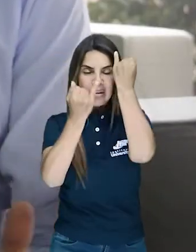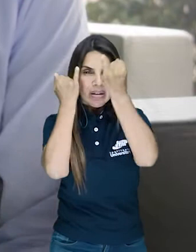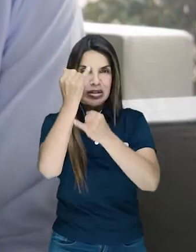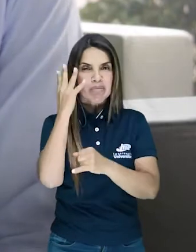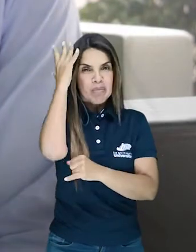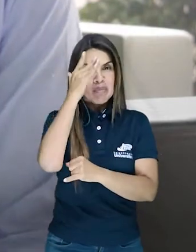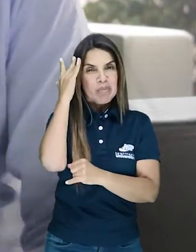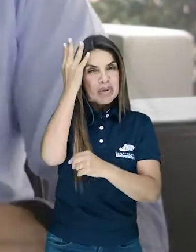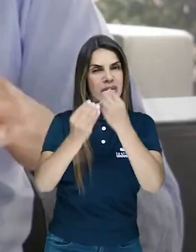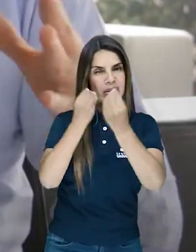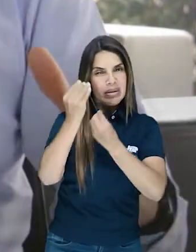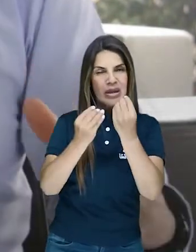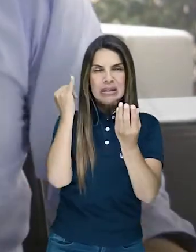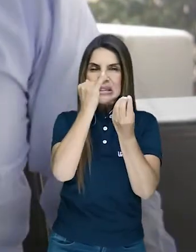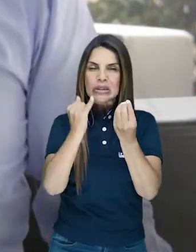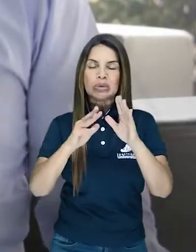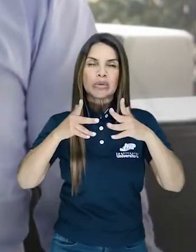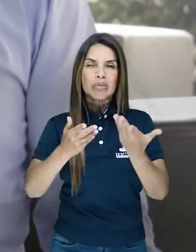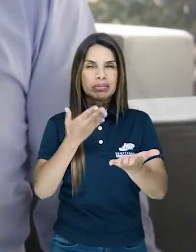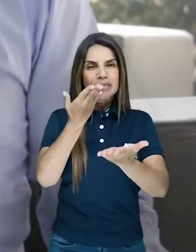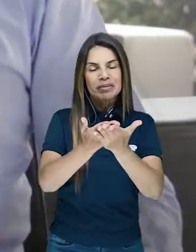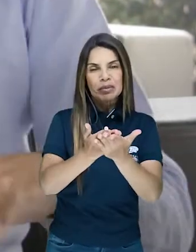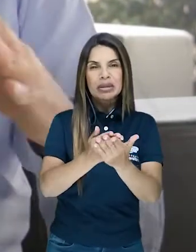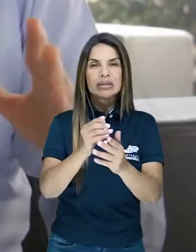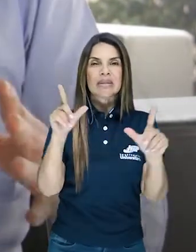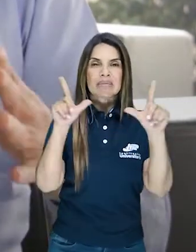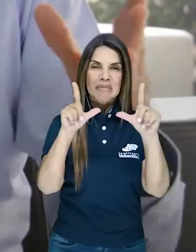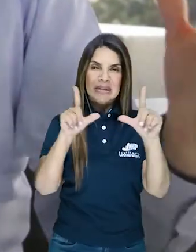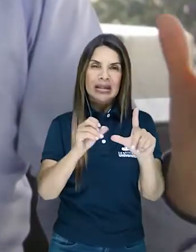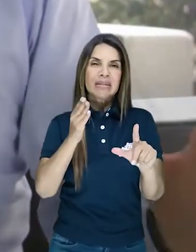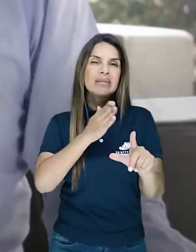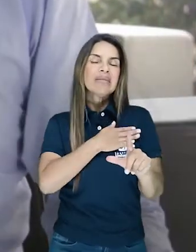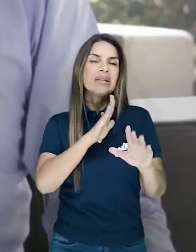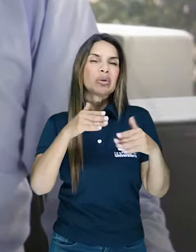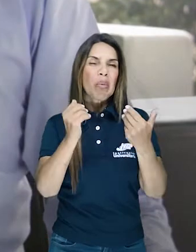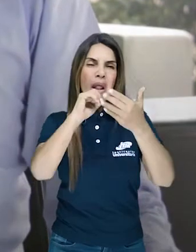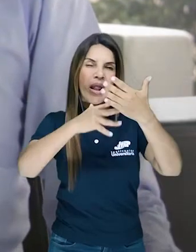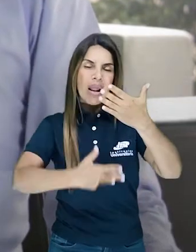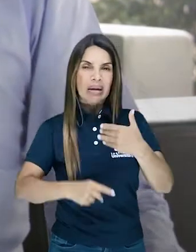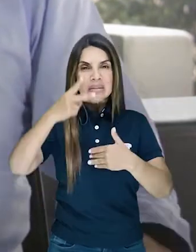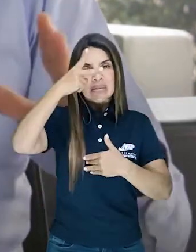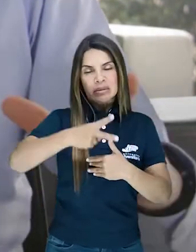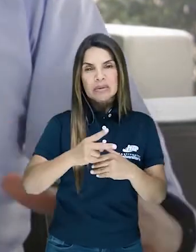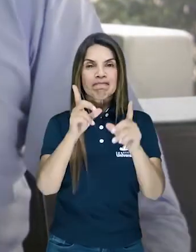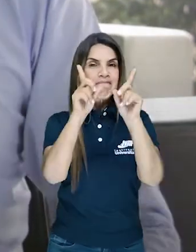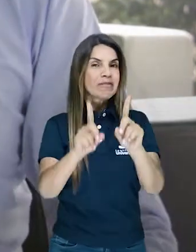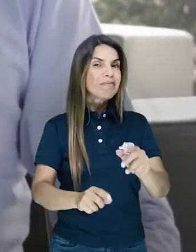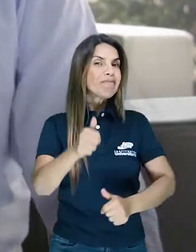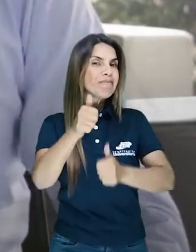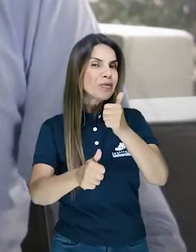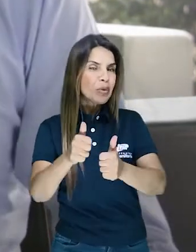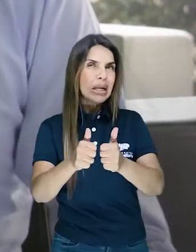equipo creativo con el que empezamos a diseñar la propuesta de la serie, el argumento y toda la historia en general. Y tomamos una